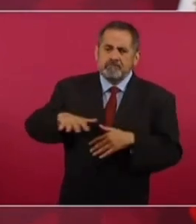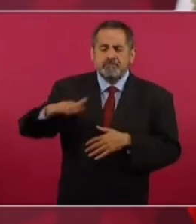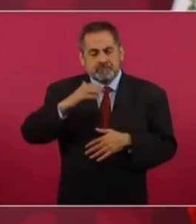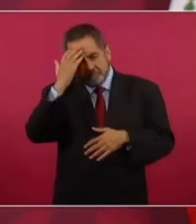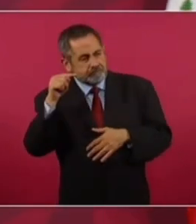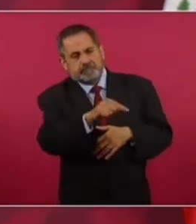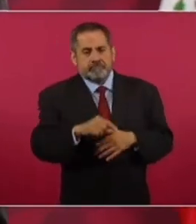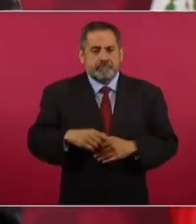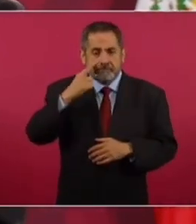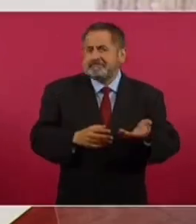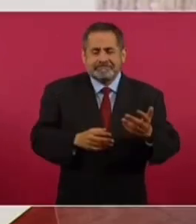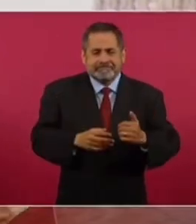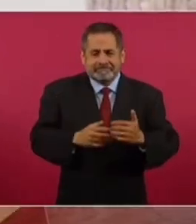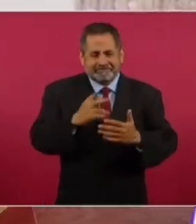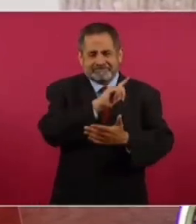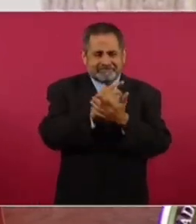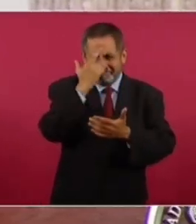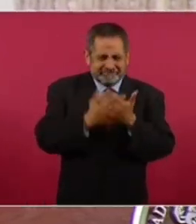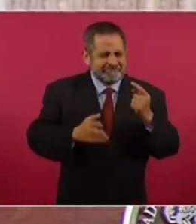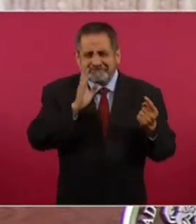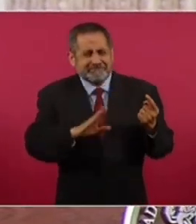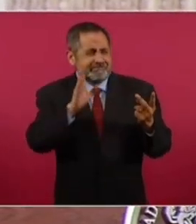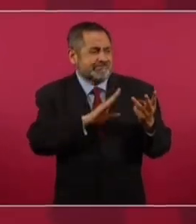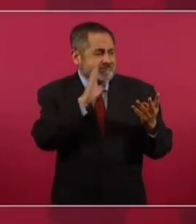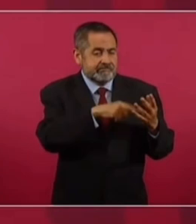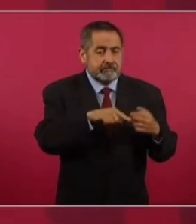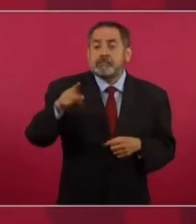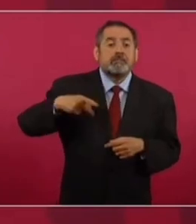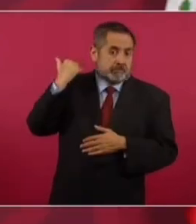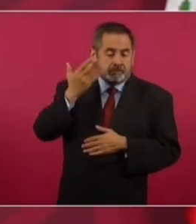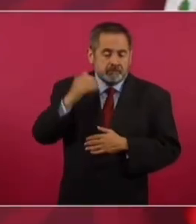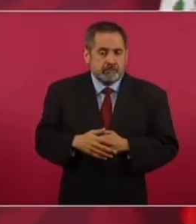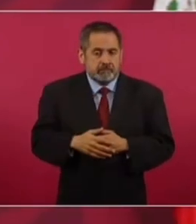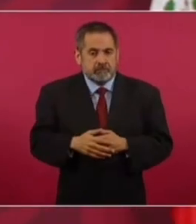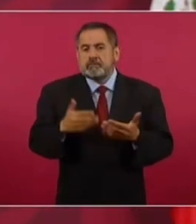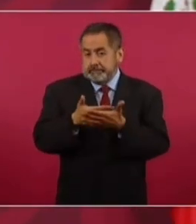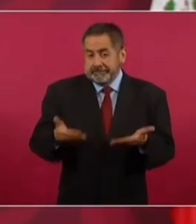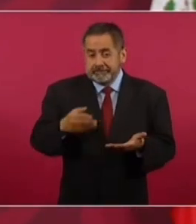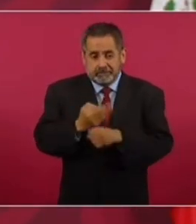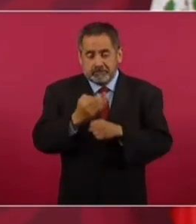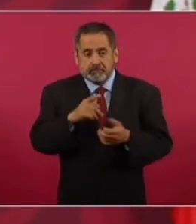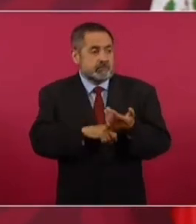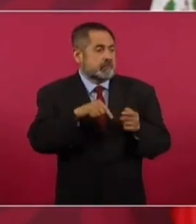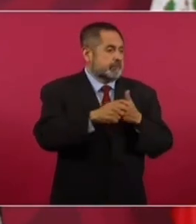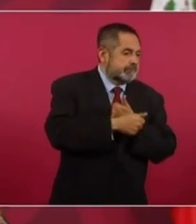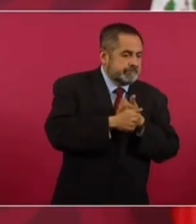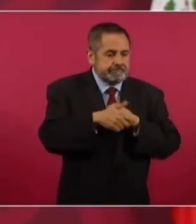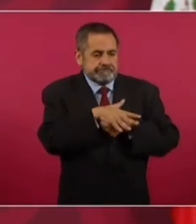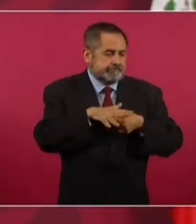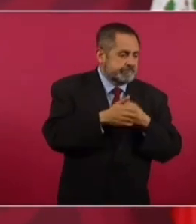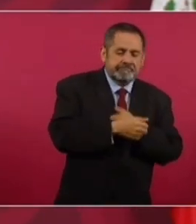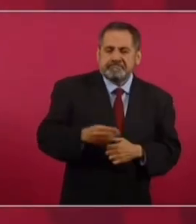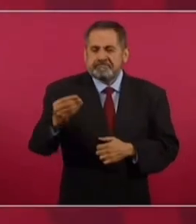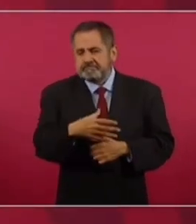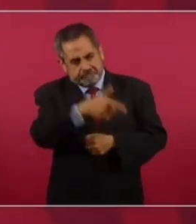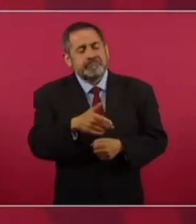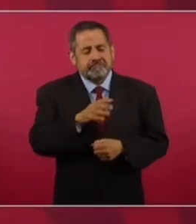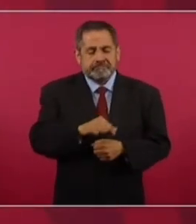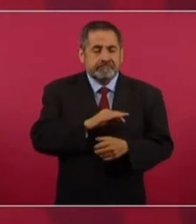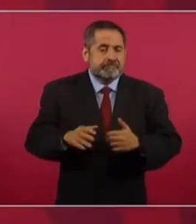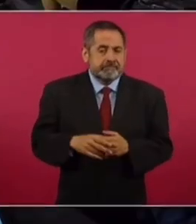más. Es que antes se cometían toda clase de fechorías y la gente no se enteraba. Ahora, por más que los medios convencionales